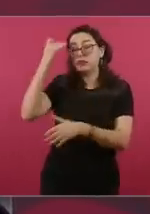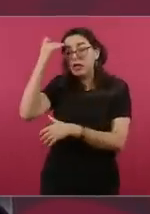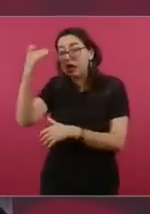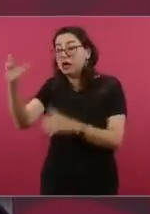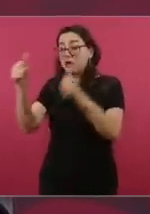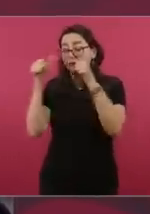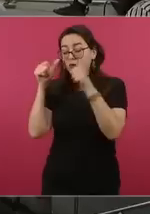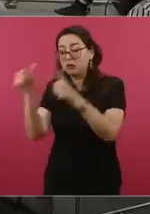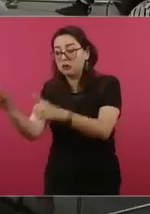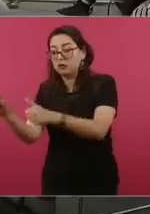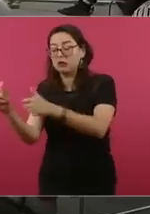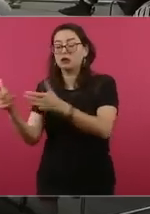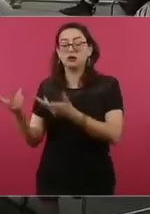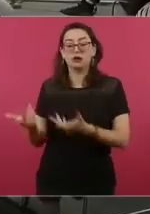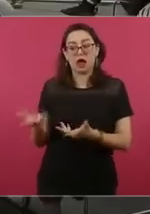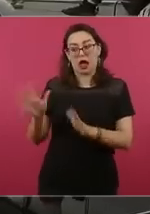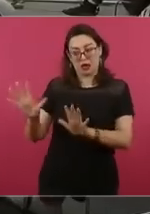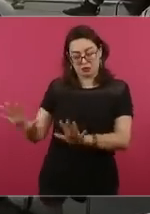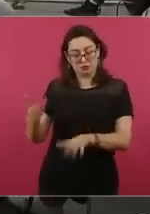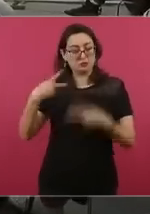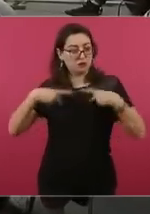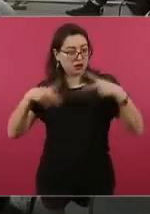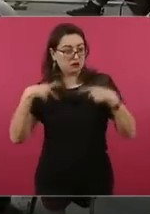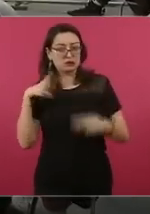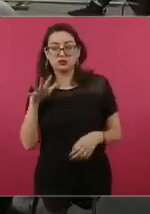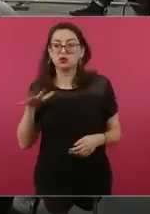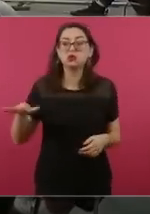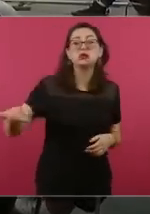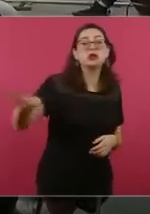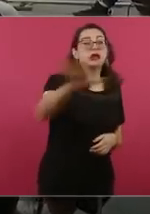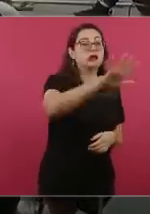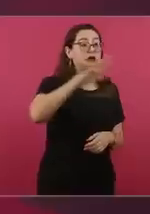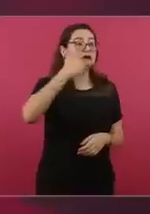muchos dijeron sí, que se abra una investigación,